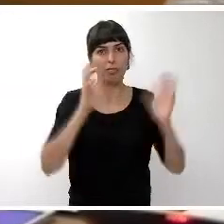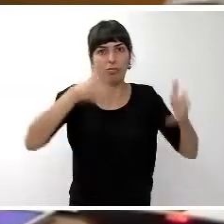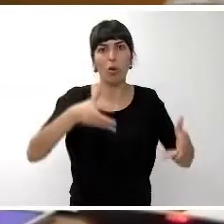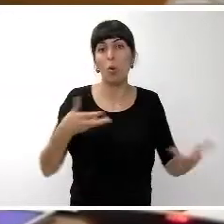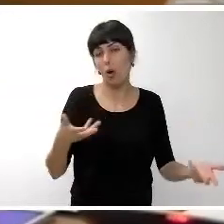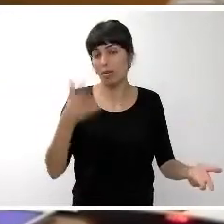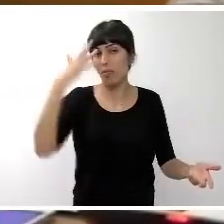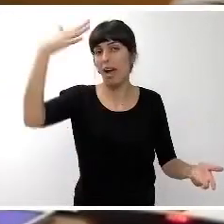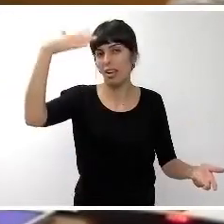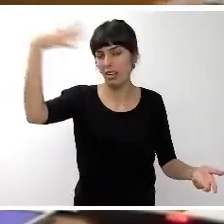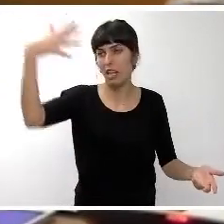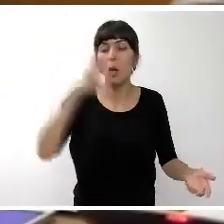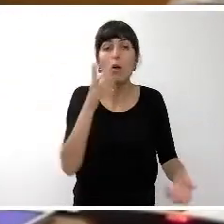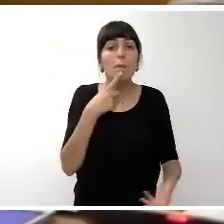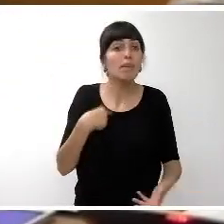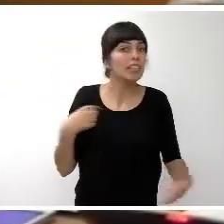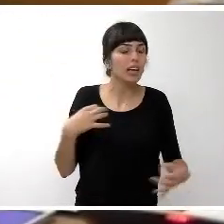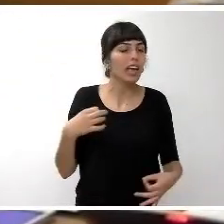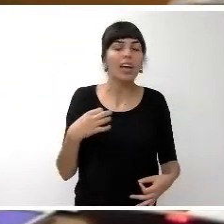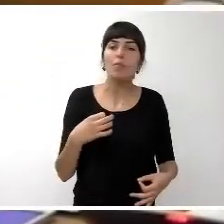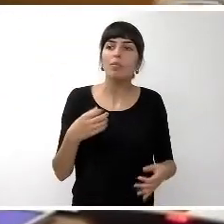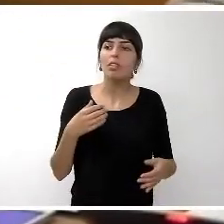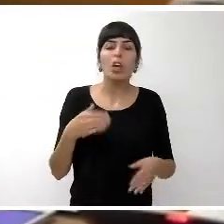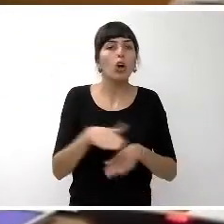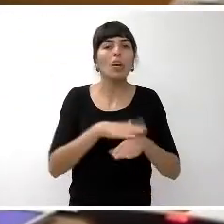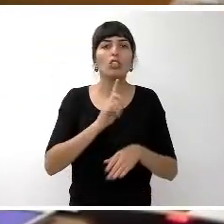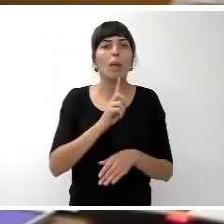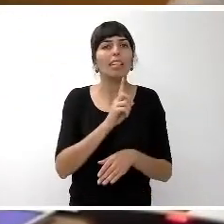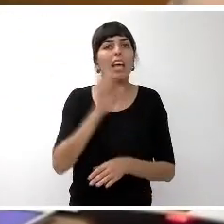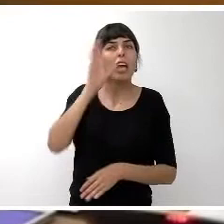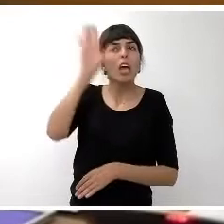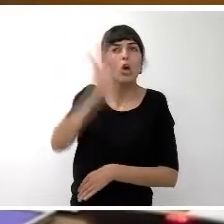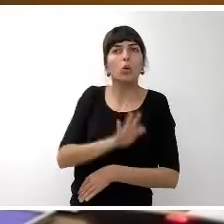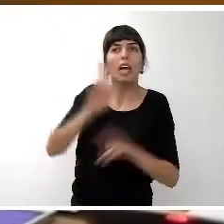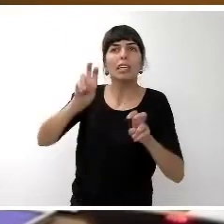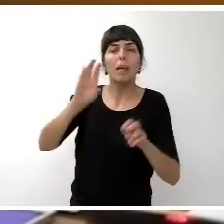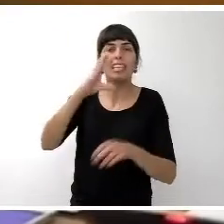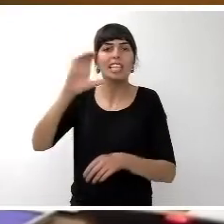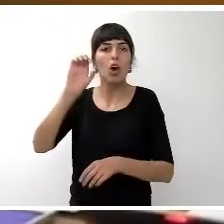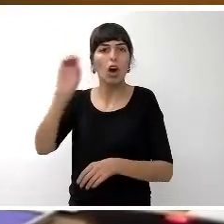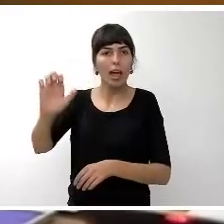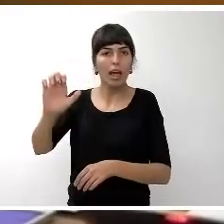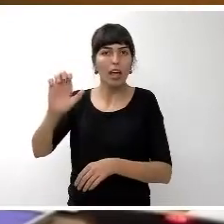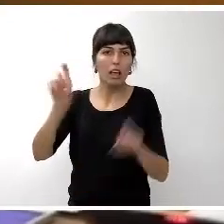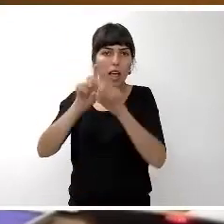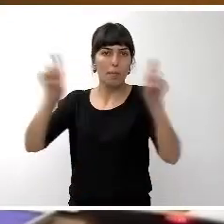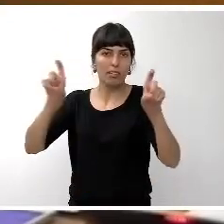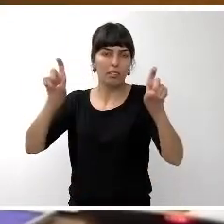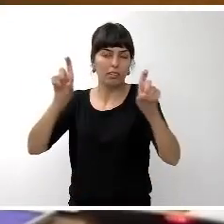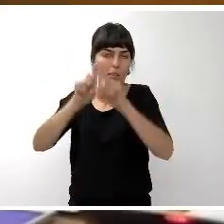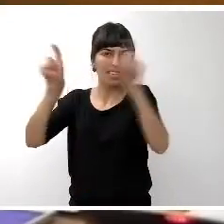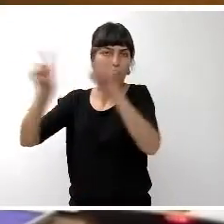me decía no se puede gobernar solo escuchando a la COE este señor este trabajador este vecino del pueblo donde yo vivo lo expresaba de esta manera